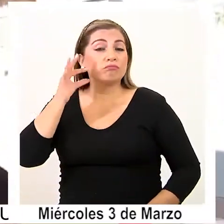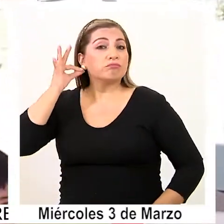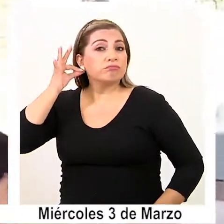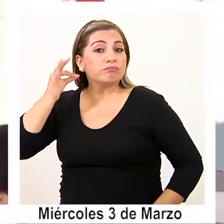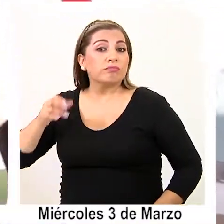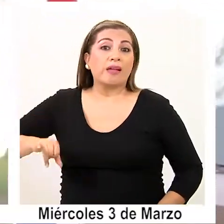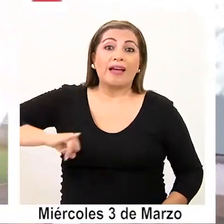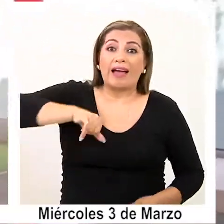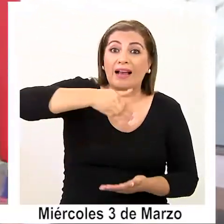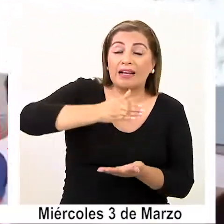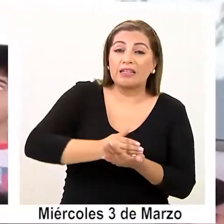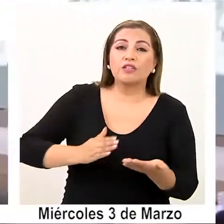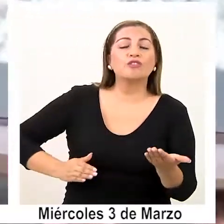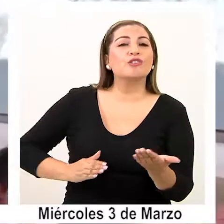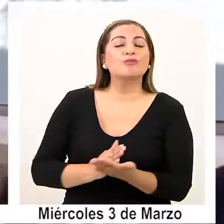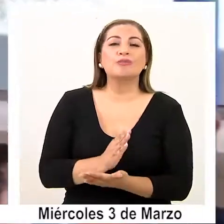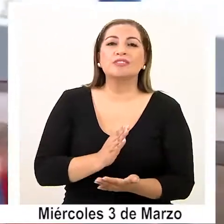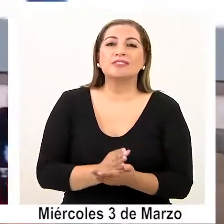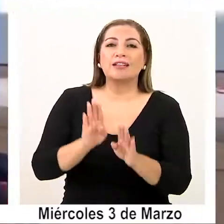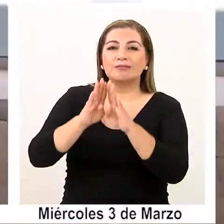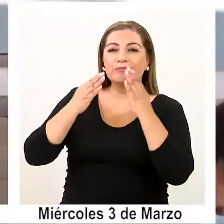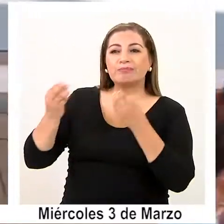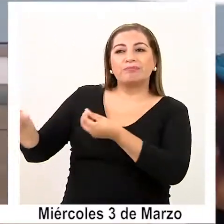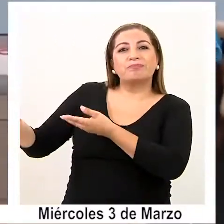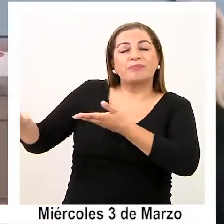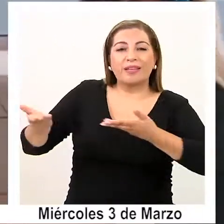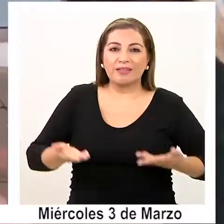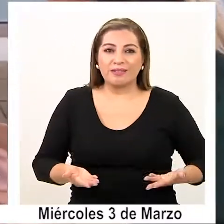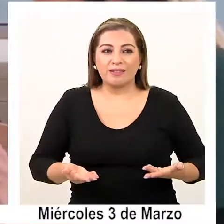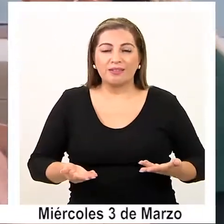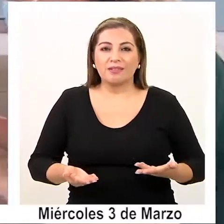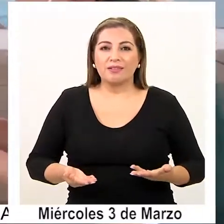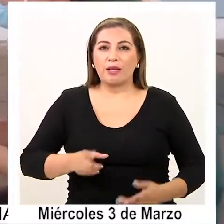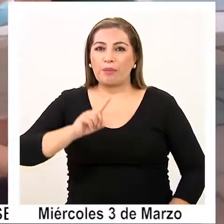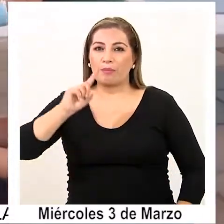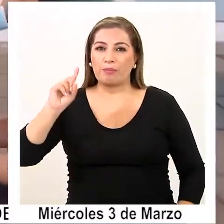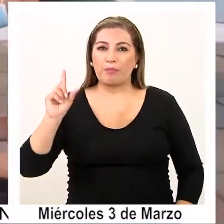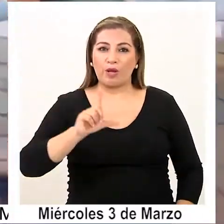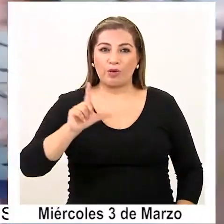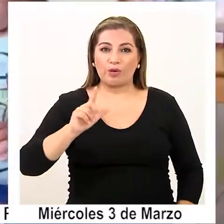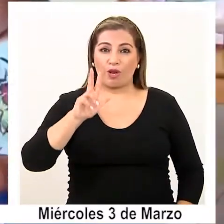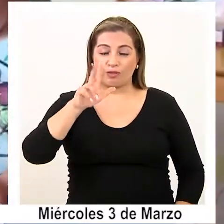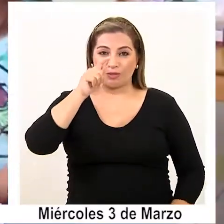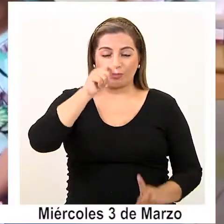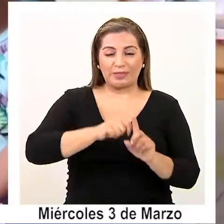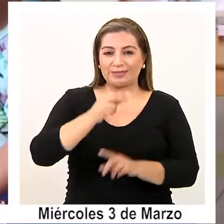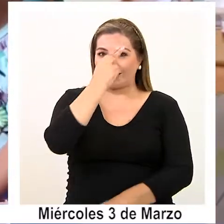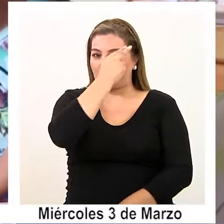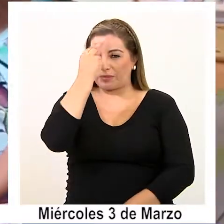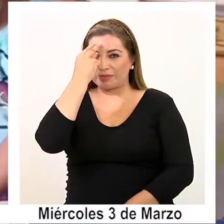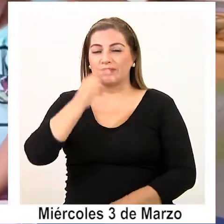al jardín y comenzarán a recibir a los pequeños y pequeñas desde el lunes 8 de marzo.